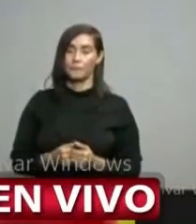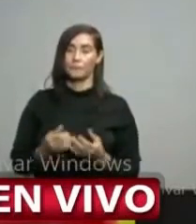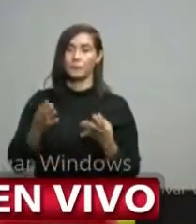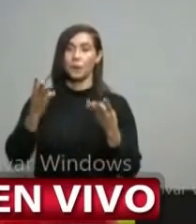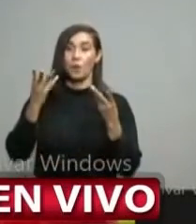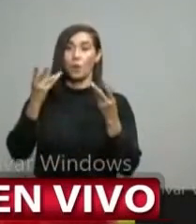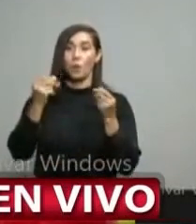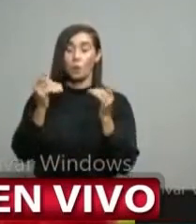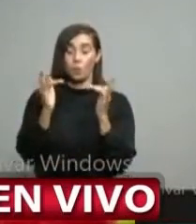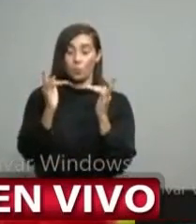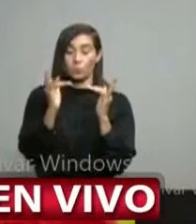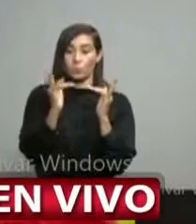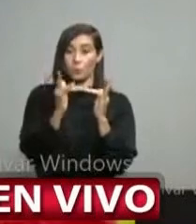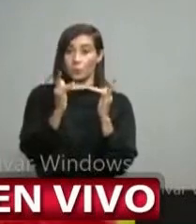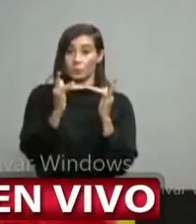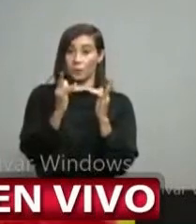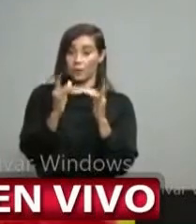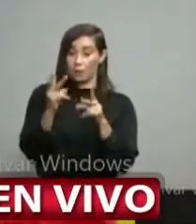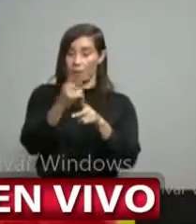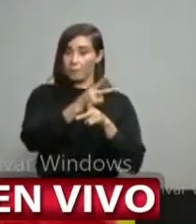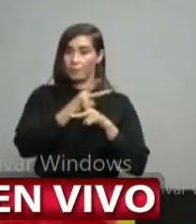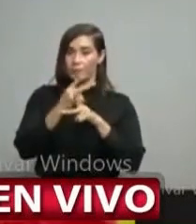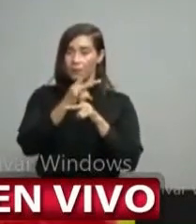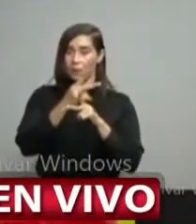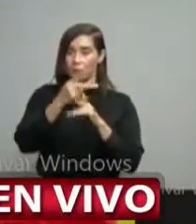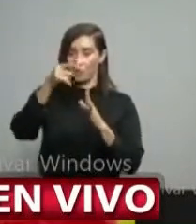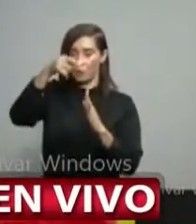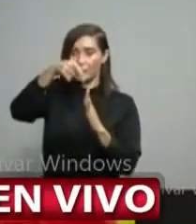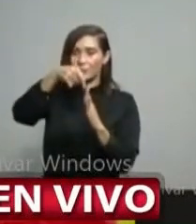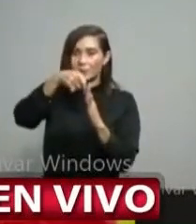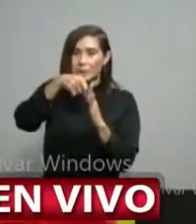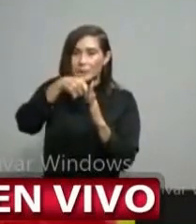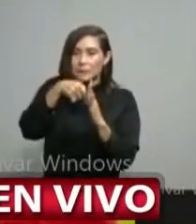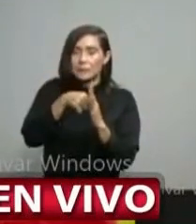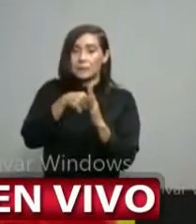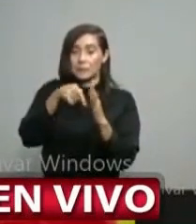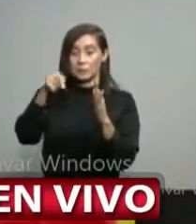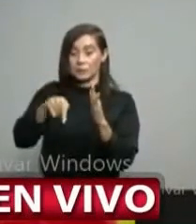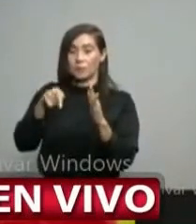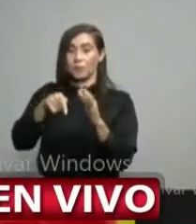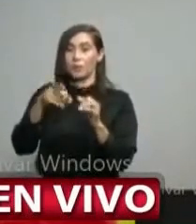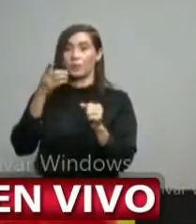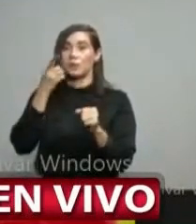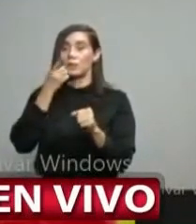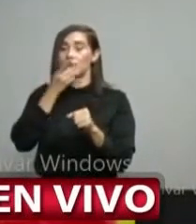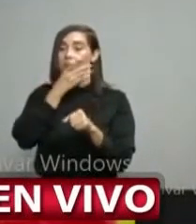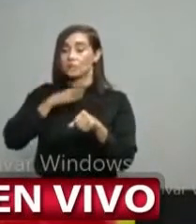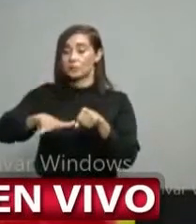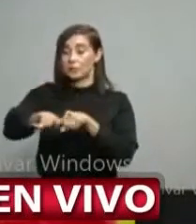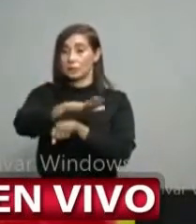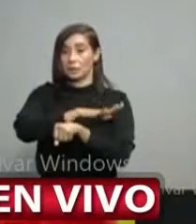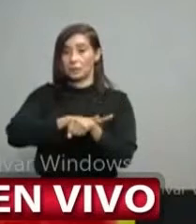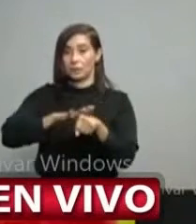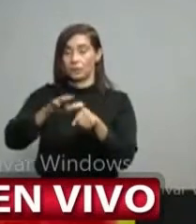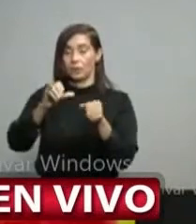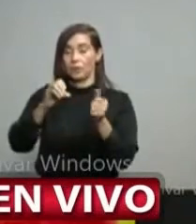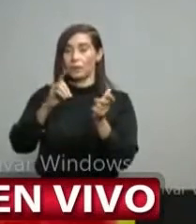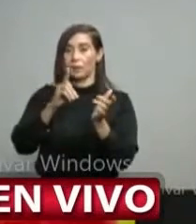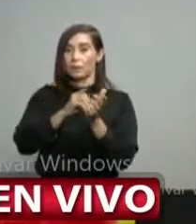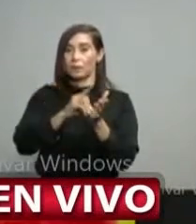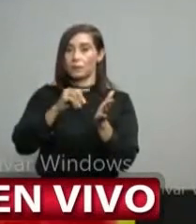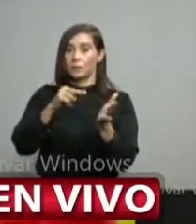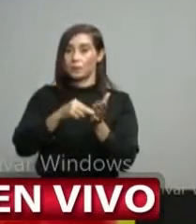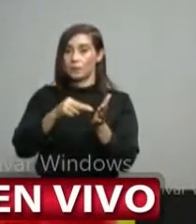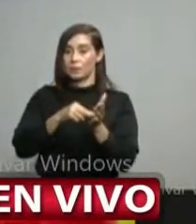cuidados intensivos en Santo Domingo y el Distrito Nacional lo que manejamos es en esta zona que tiene la mayor